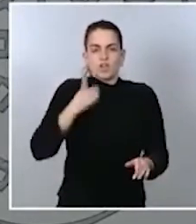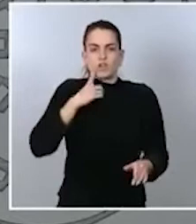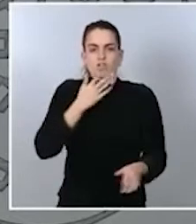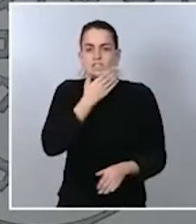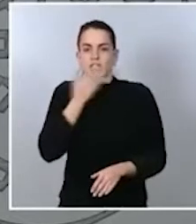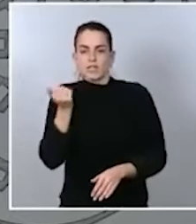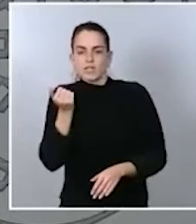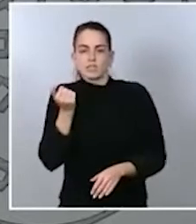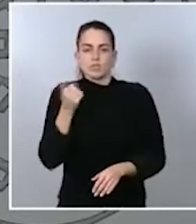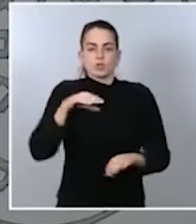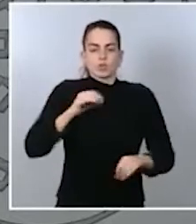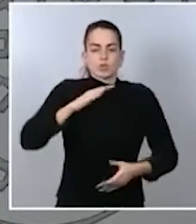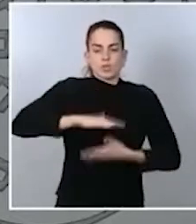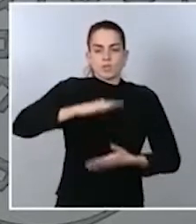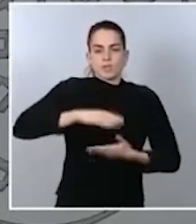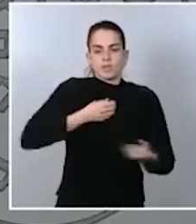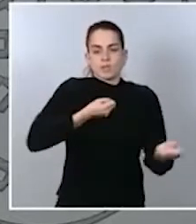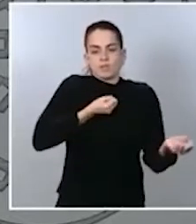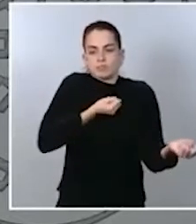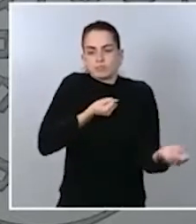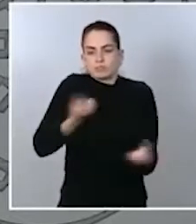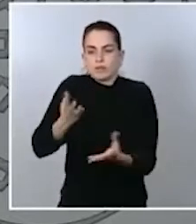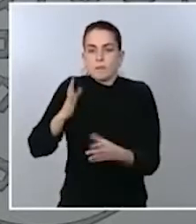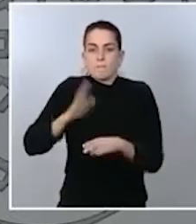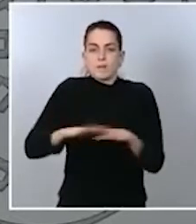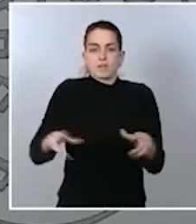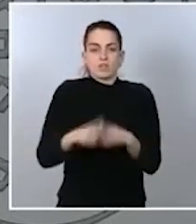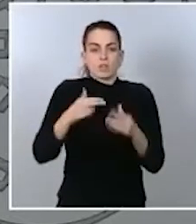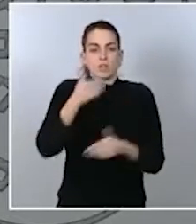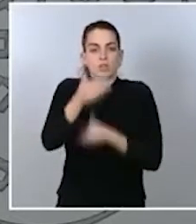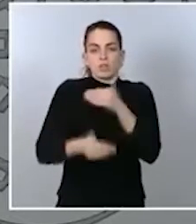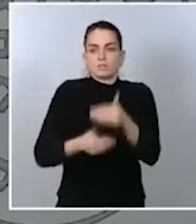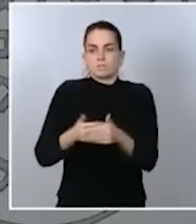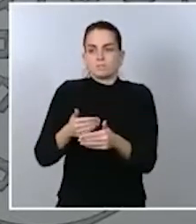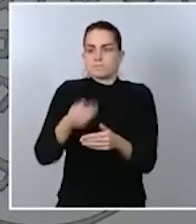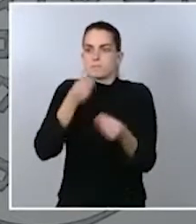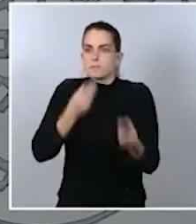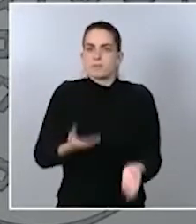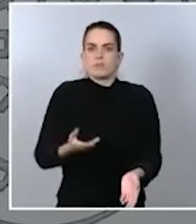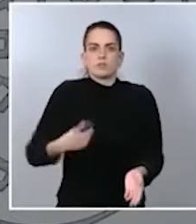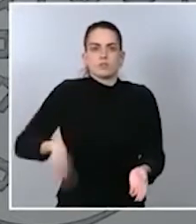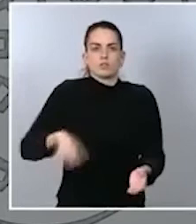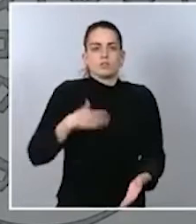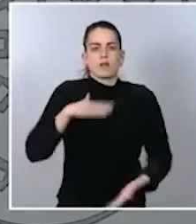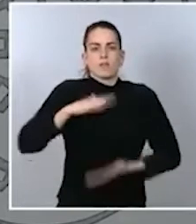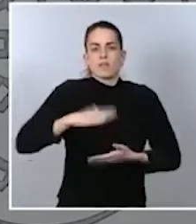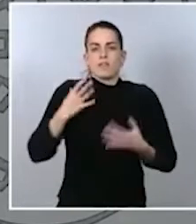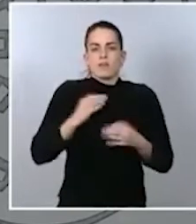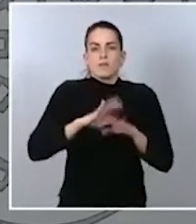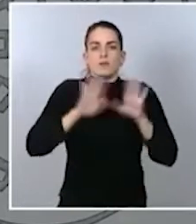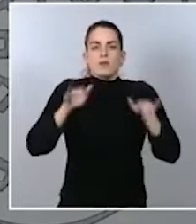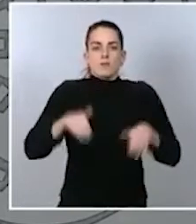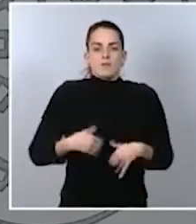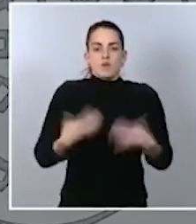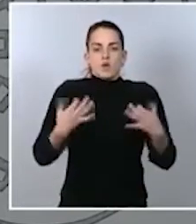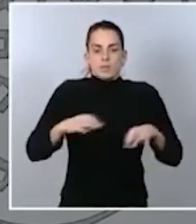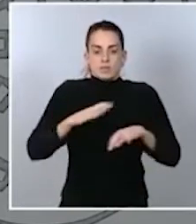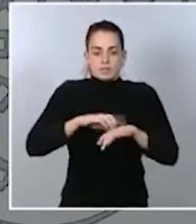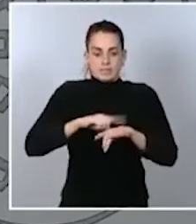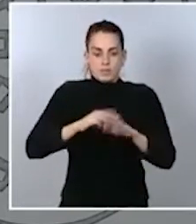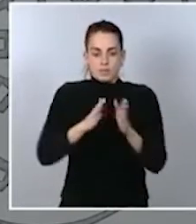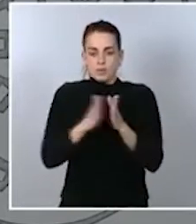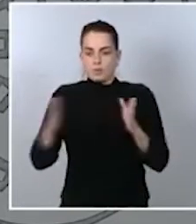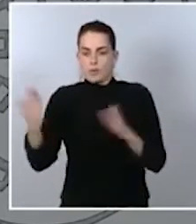transcurso normal de la sociedad y ojalá, entre todos, seamos capaces de volver a la normalidad en el menor plazo de tiempo posible.